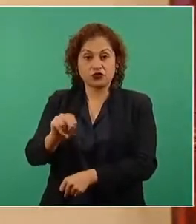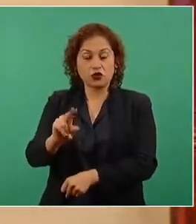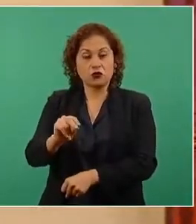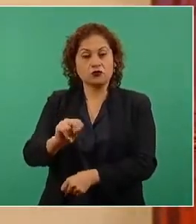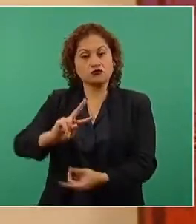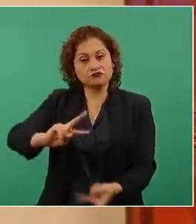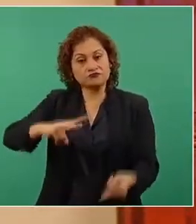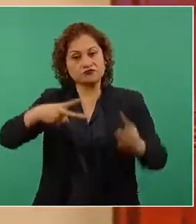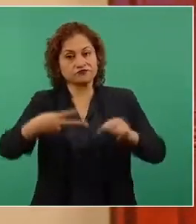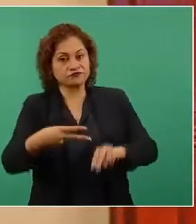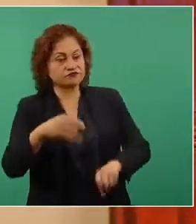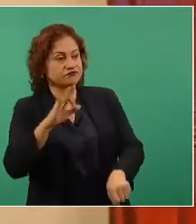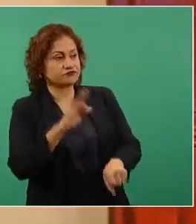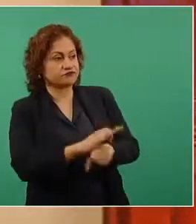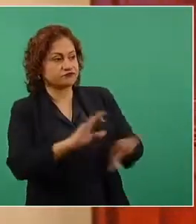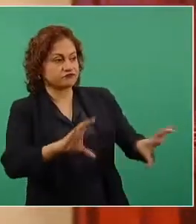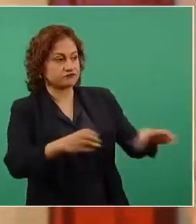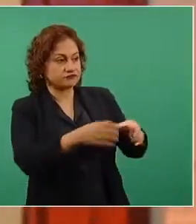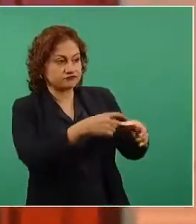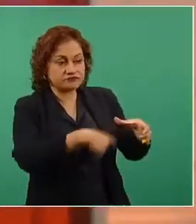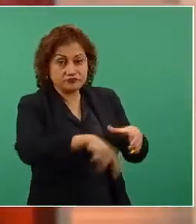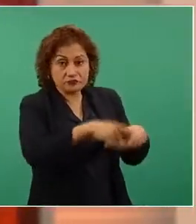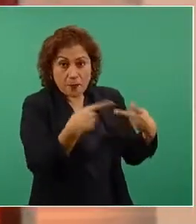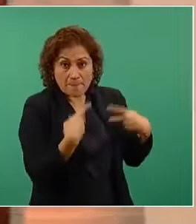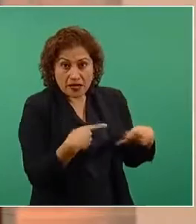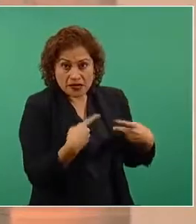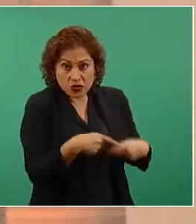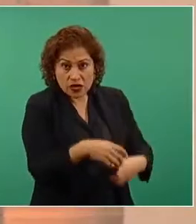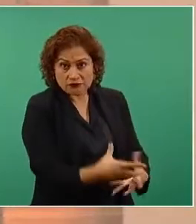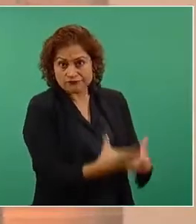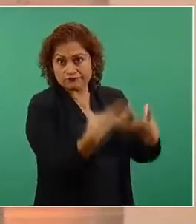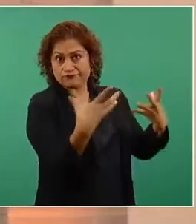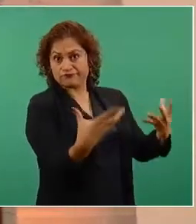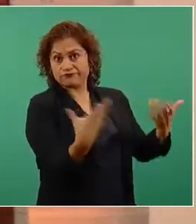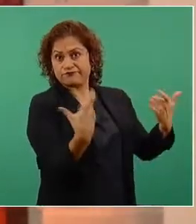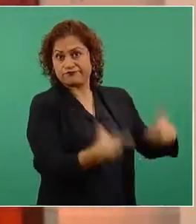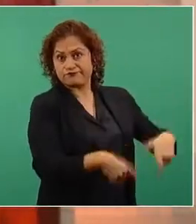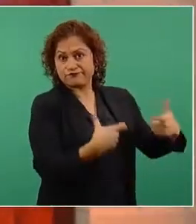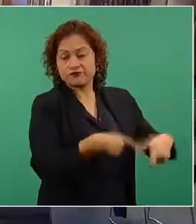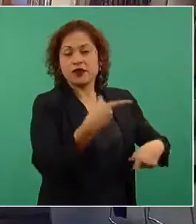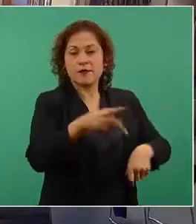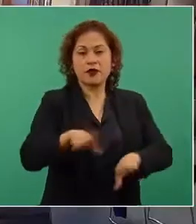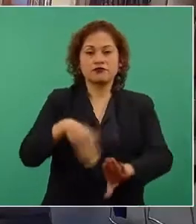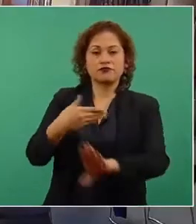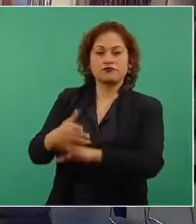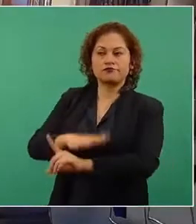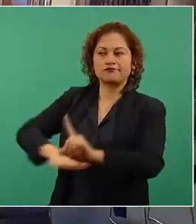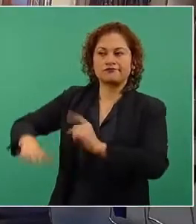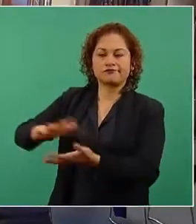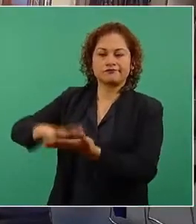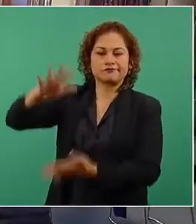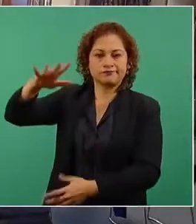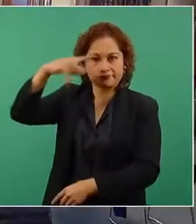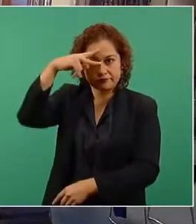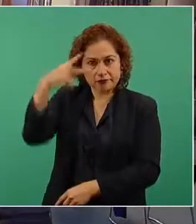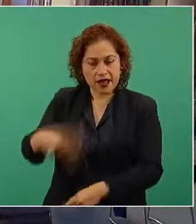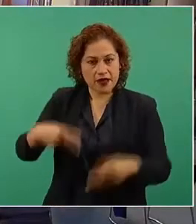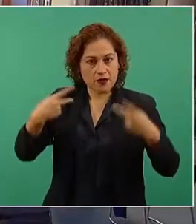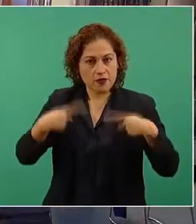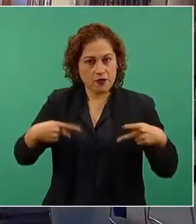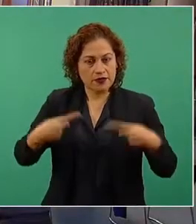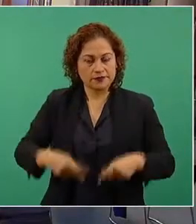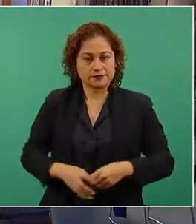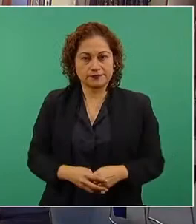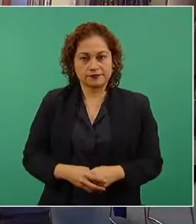minoritario de la población y es en contra de la mayor parte de los mexicanos, del pueblo de México.